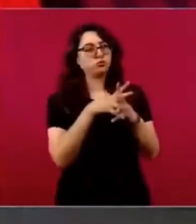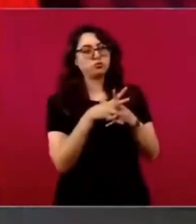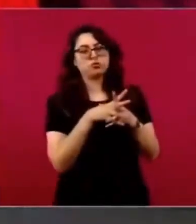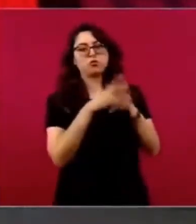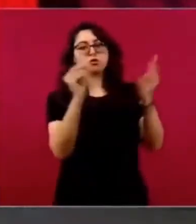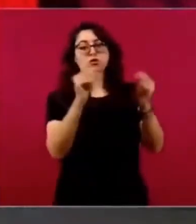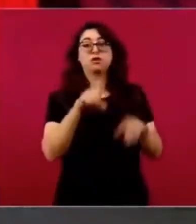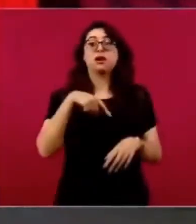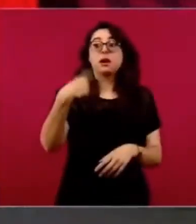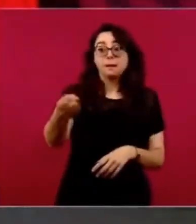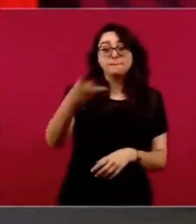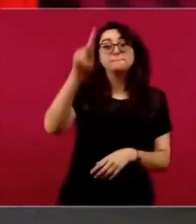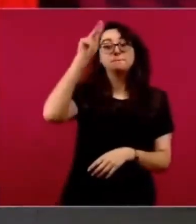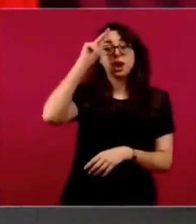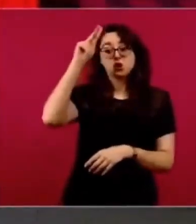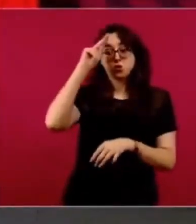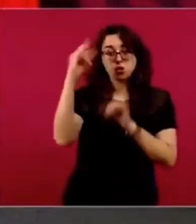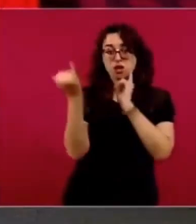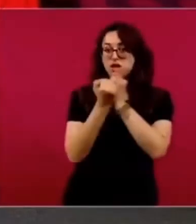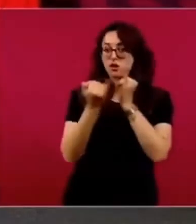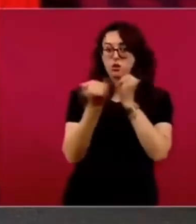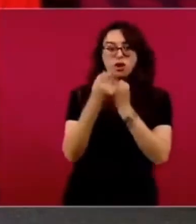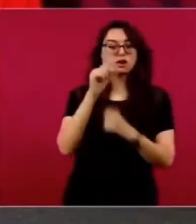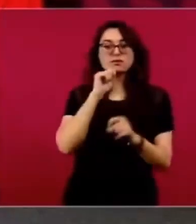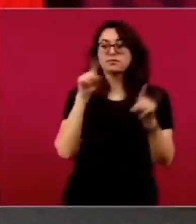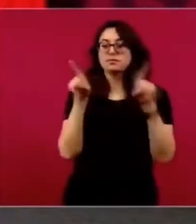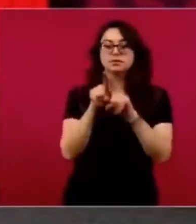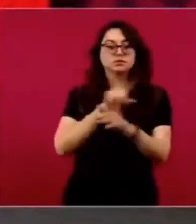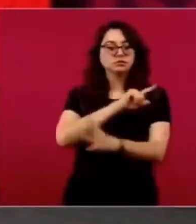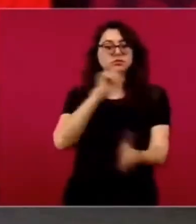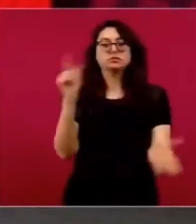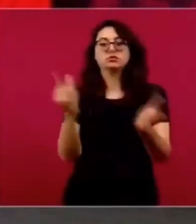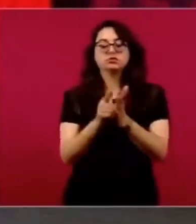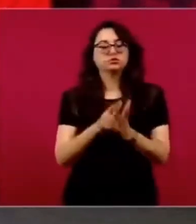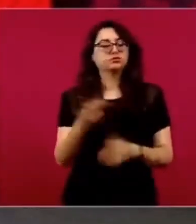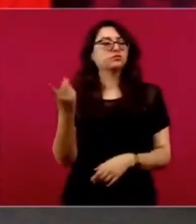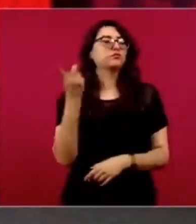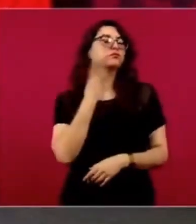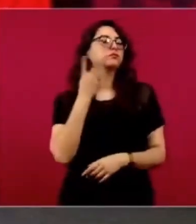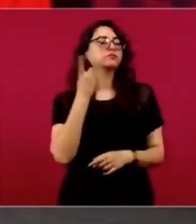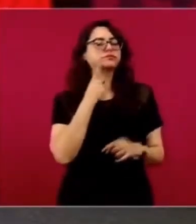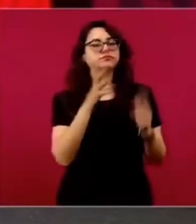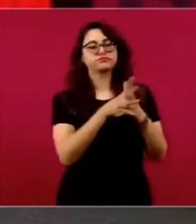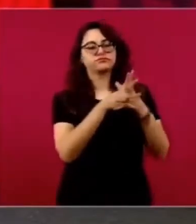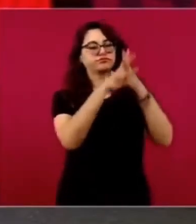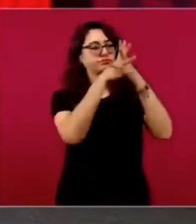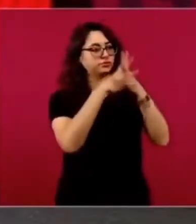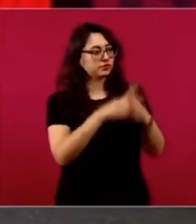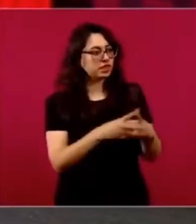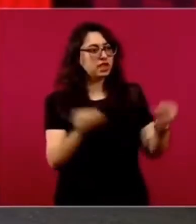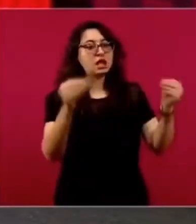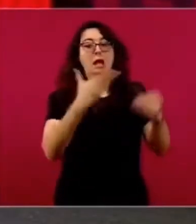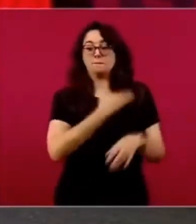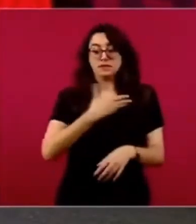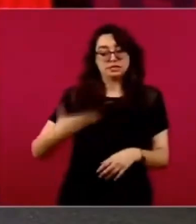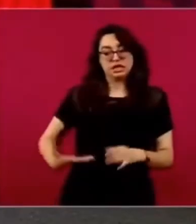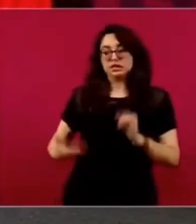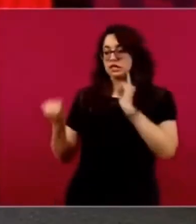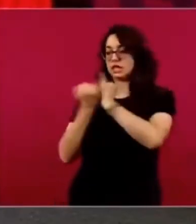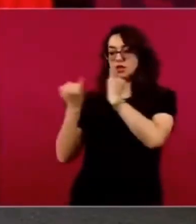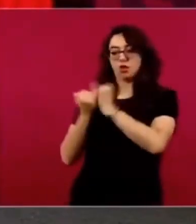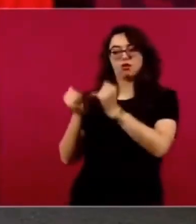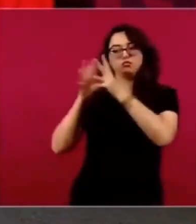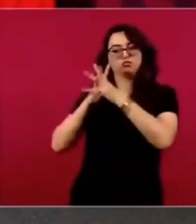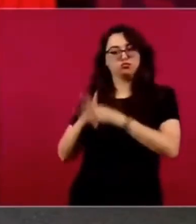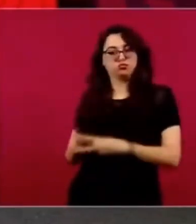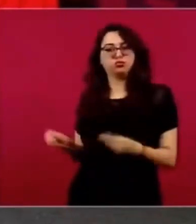Perú también, disolver el Congreso y al mismo tiempo, se llama